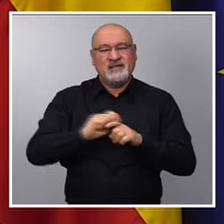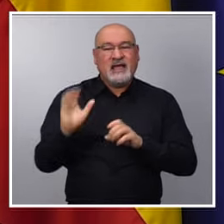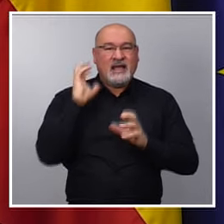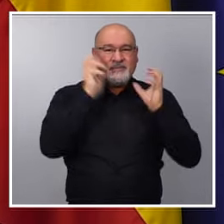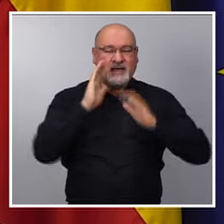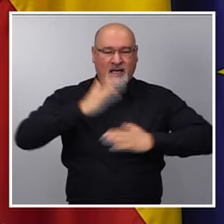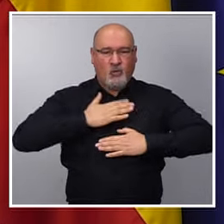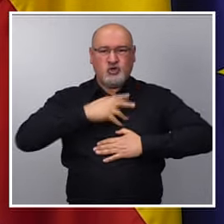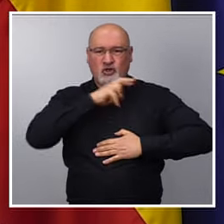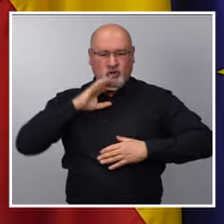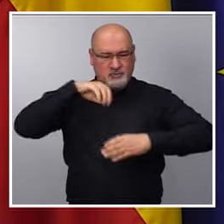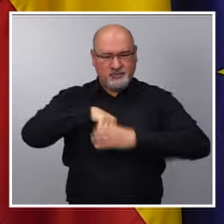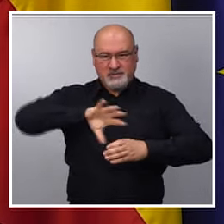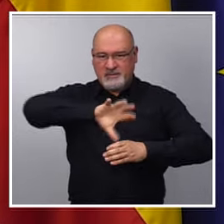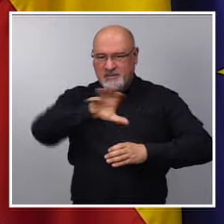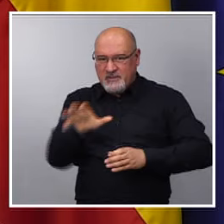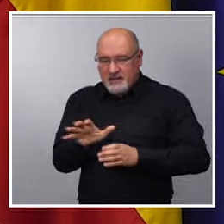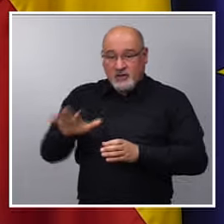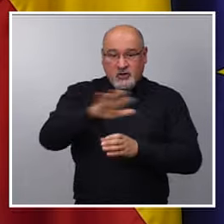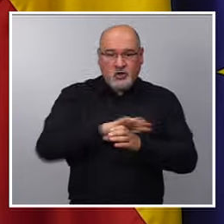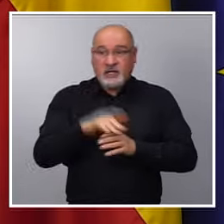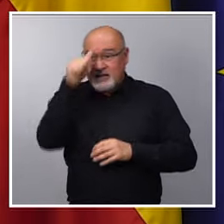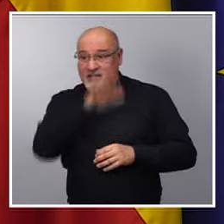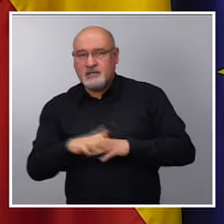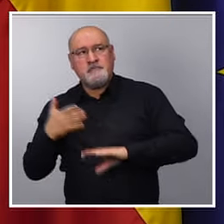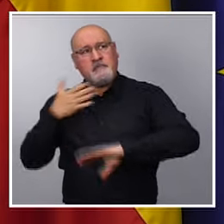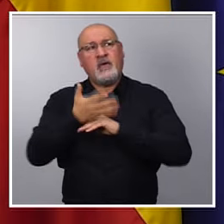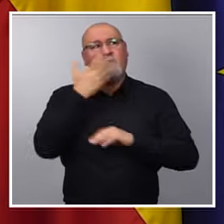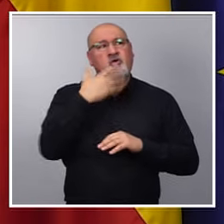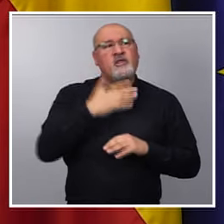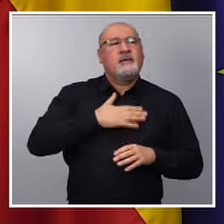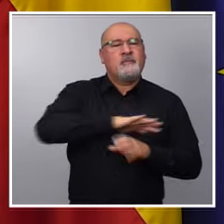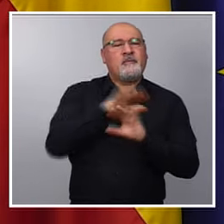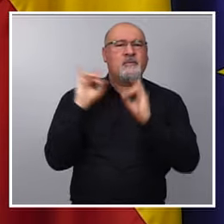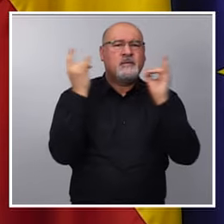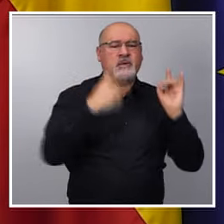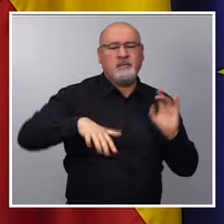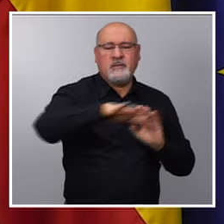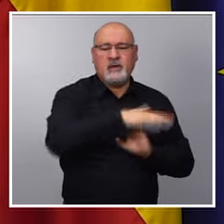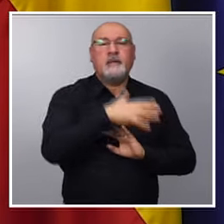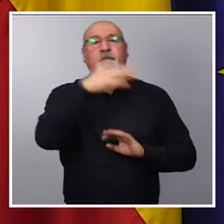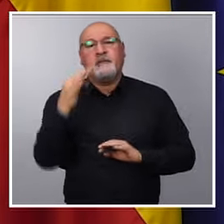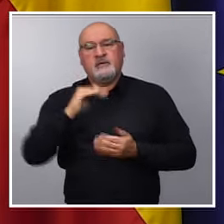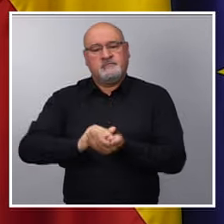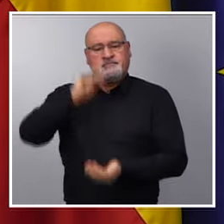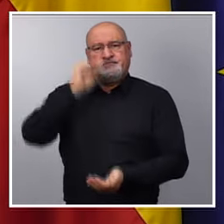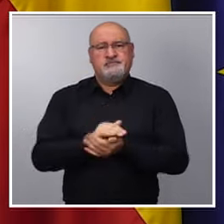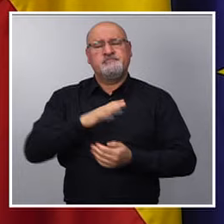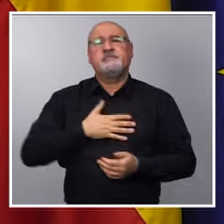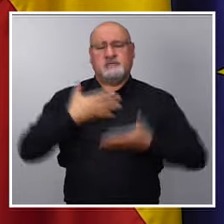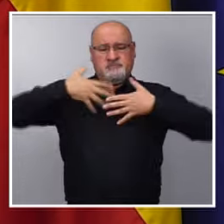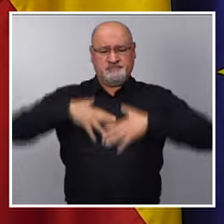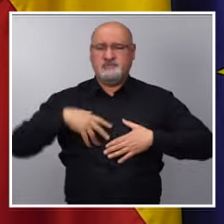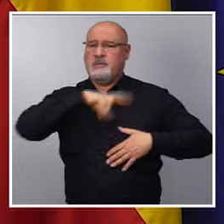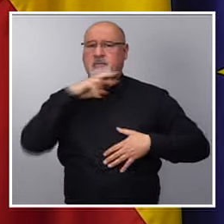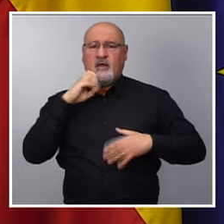que los niños y de las niñas puedan conocer nuestra fauna local al mismo tiempo que crecen en los valores de la protección de los animales que creo que tiene que